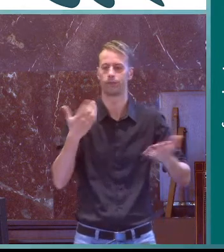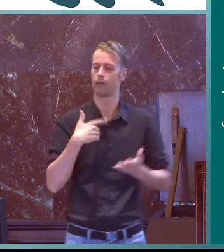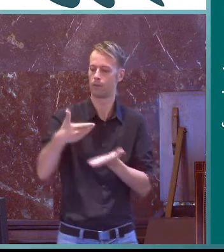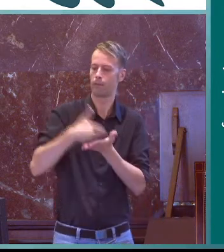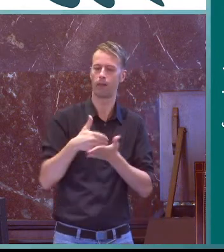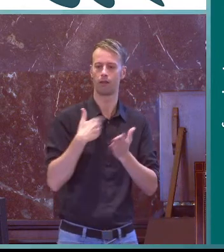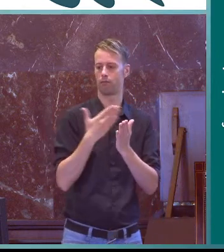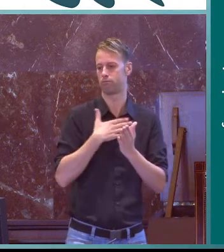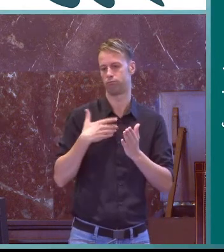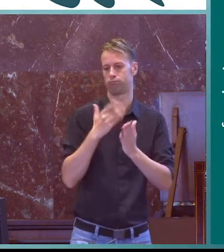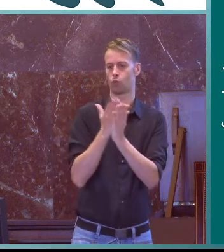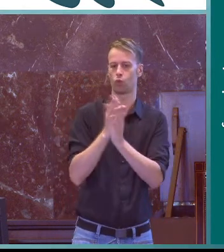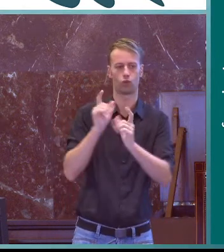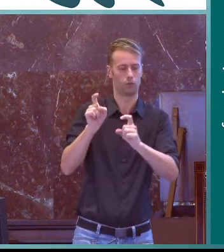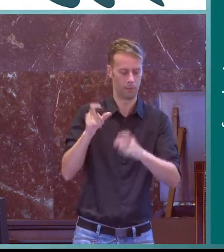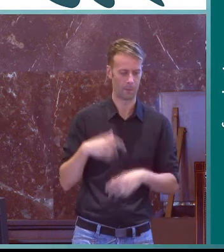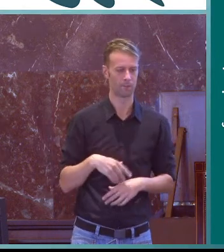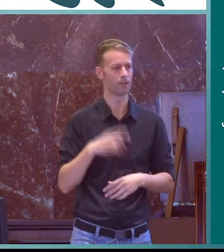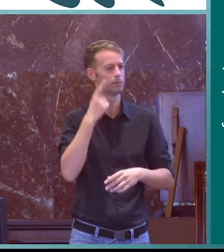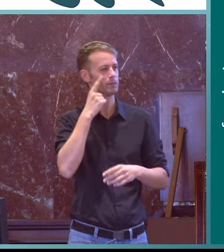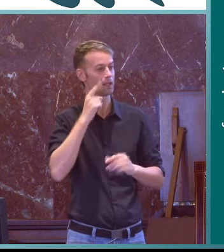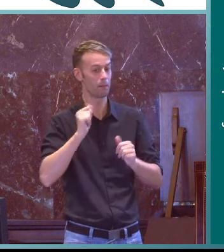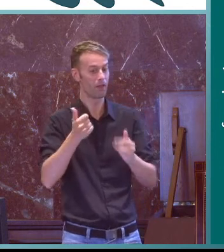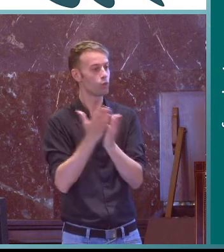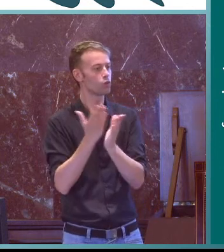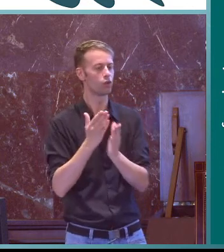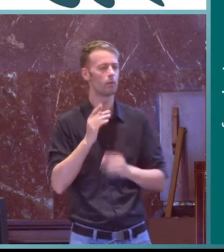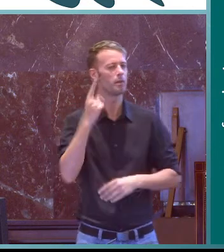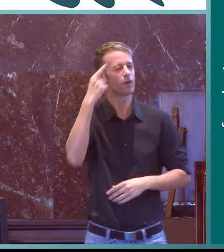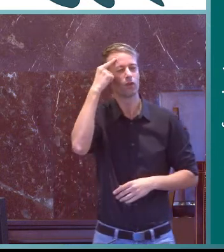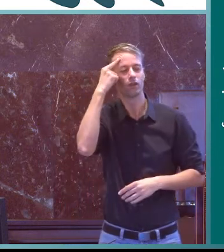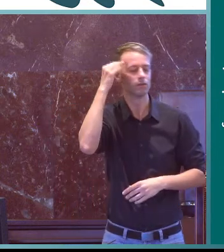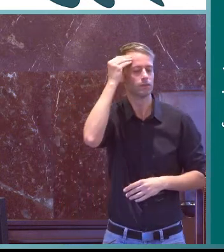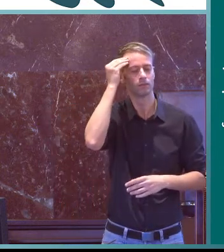los profesores de lengua de signos al principio cuando van a dar un curso